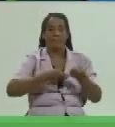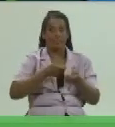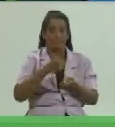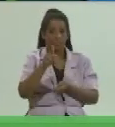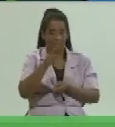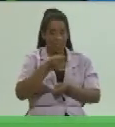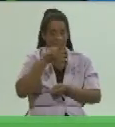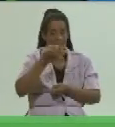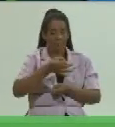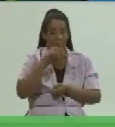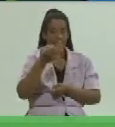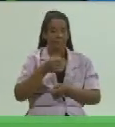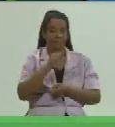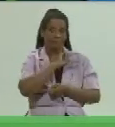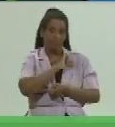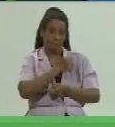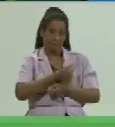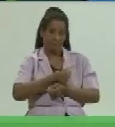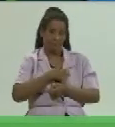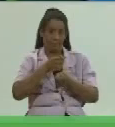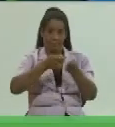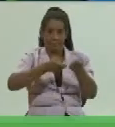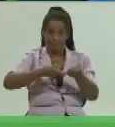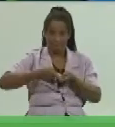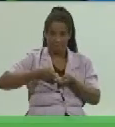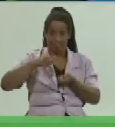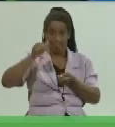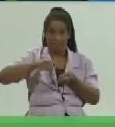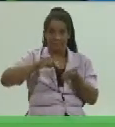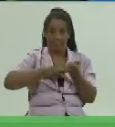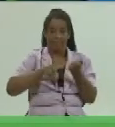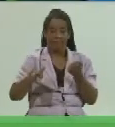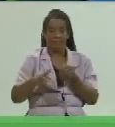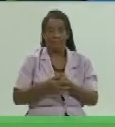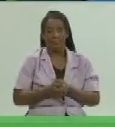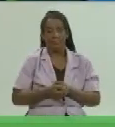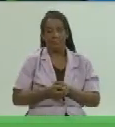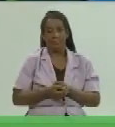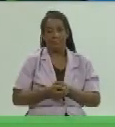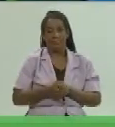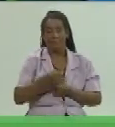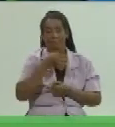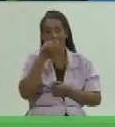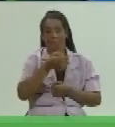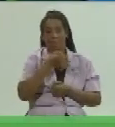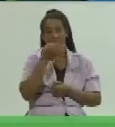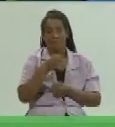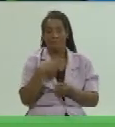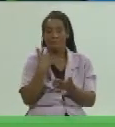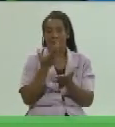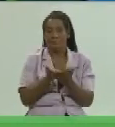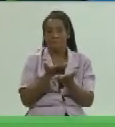el delegado de la agricultura en la provincia explicar que esta propuesta